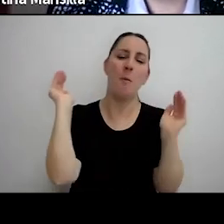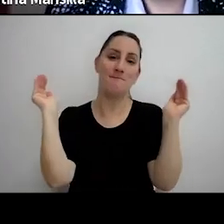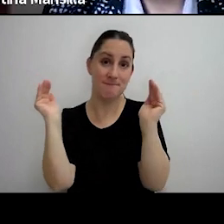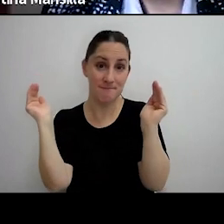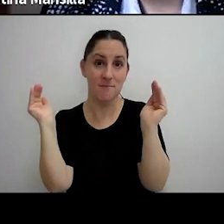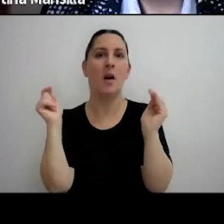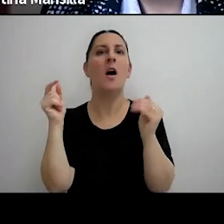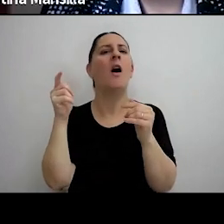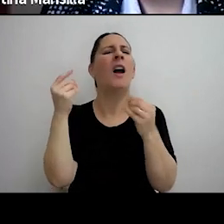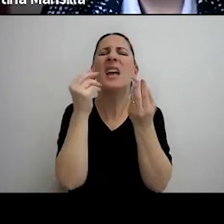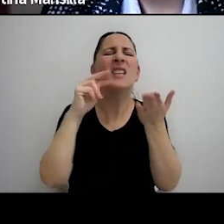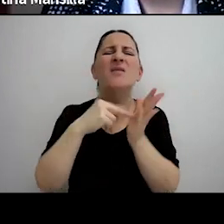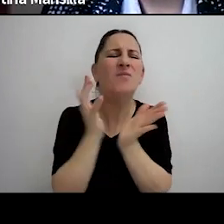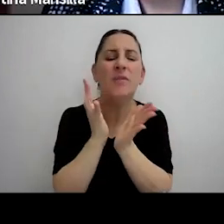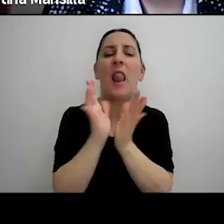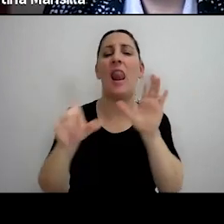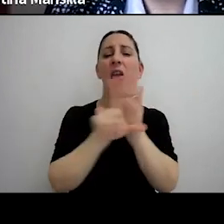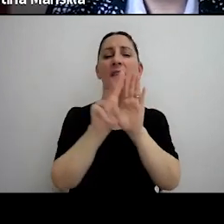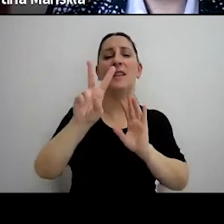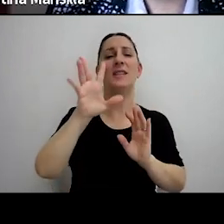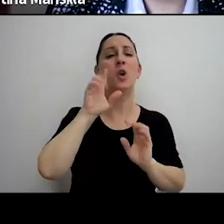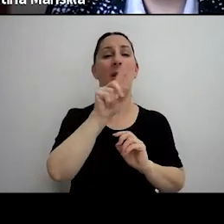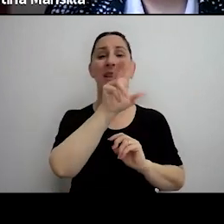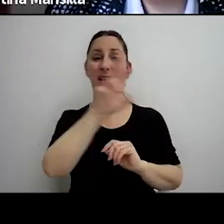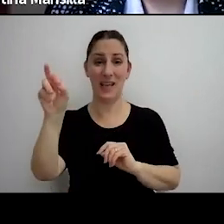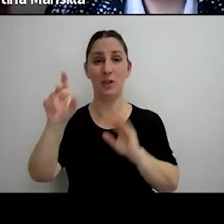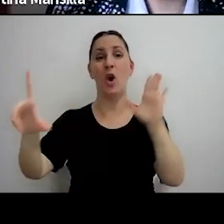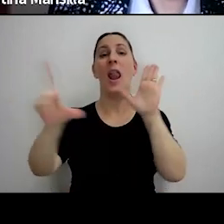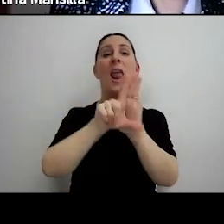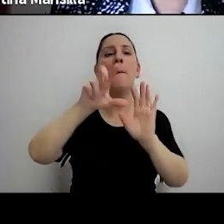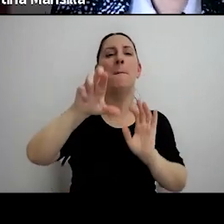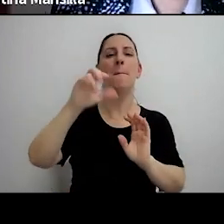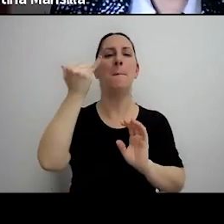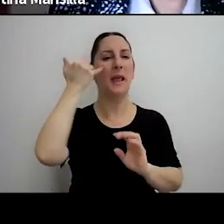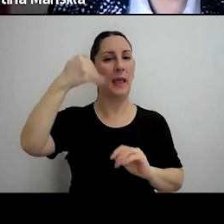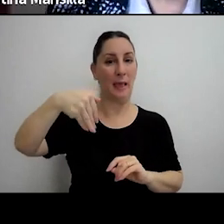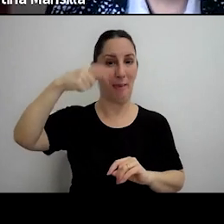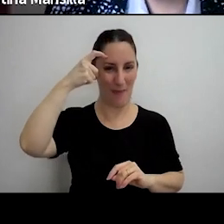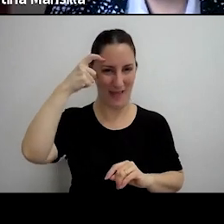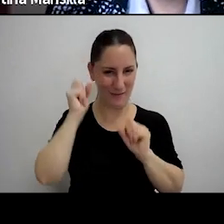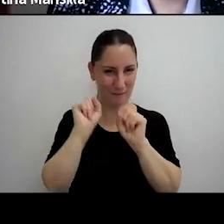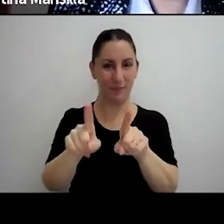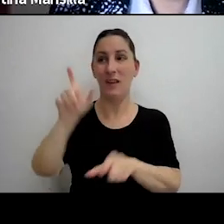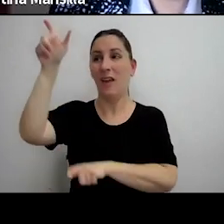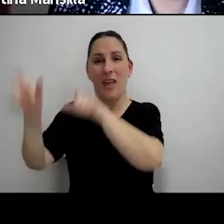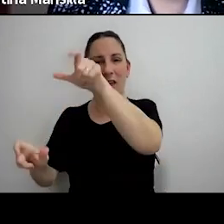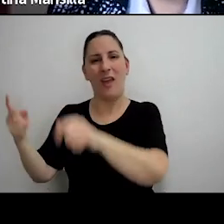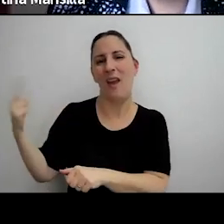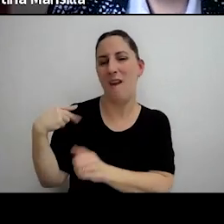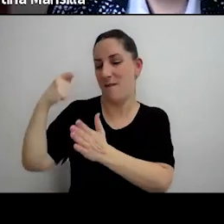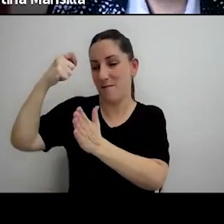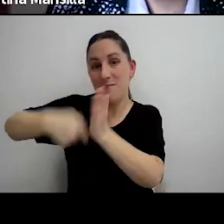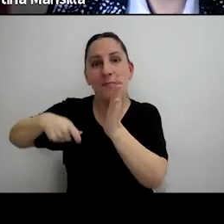voy a encontrar en la ley 25.300, que es la ley de PYME. Estos empleadores, que estén